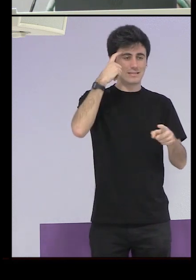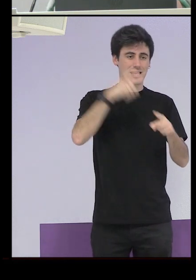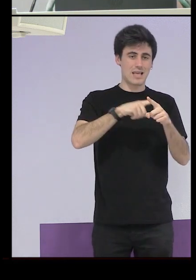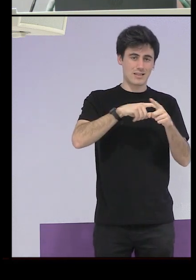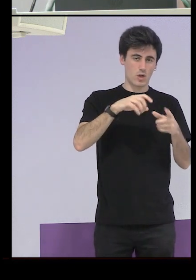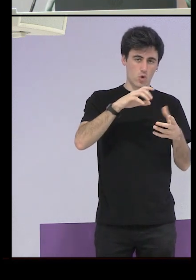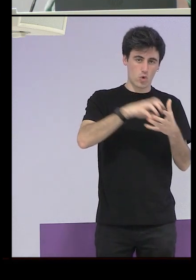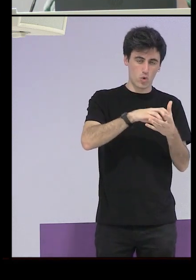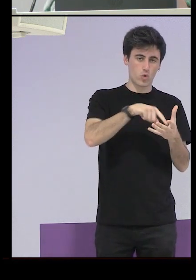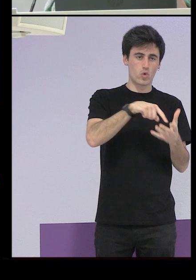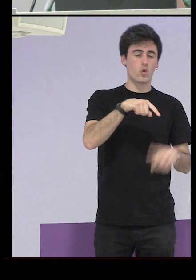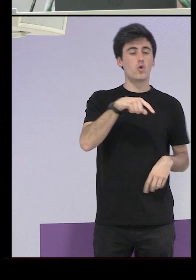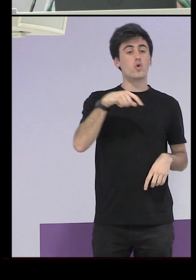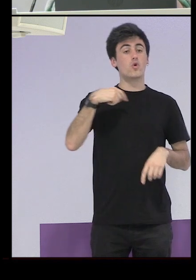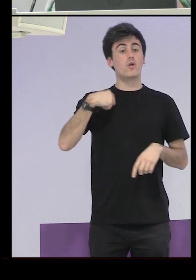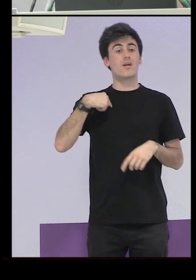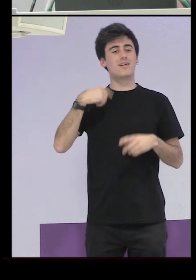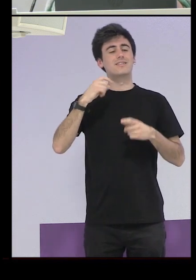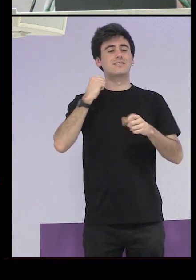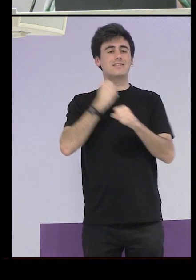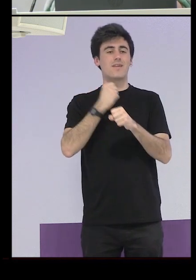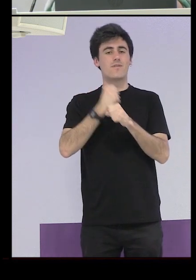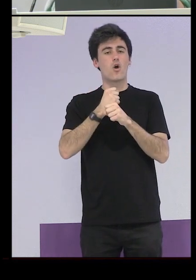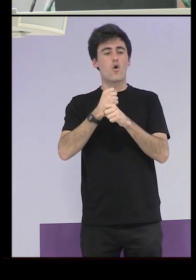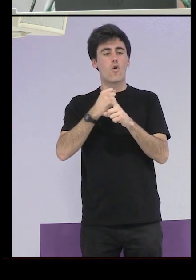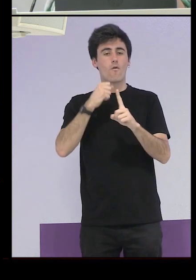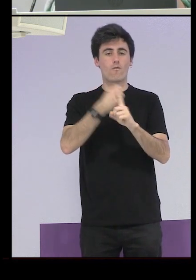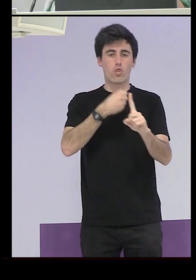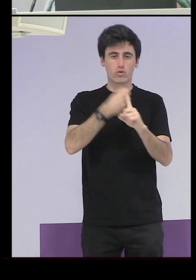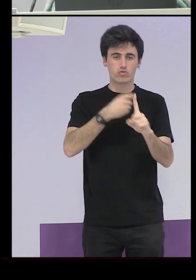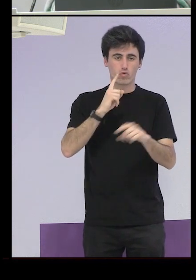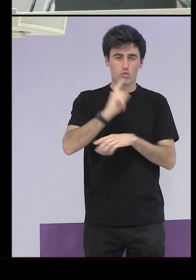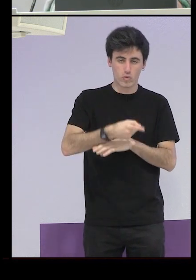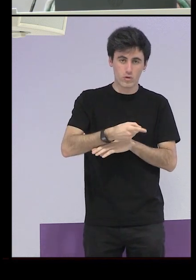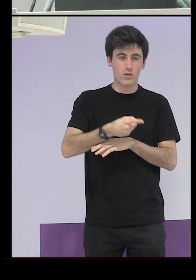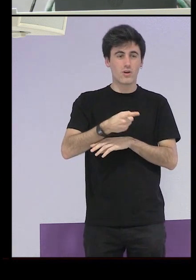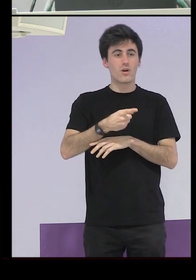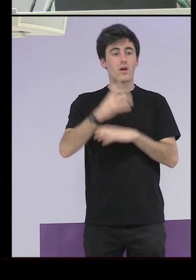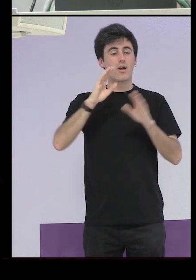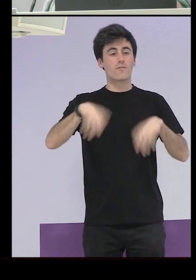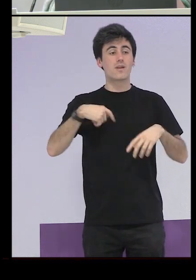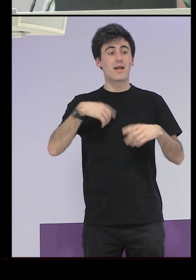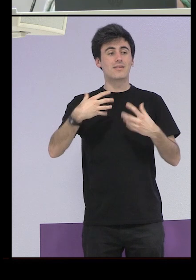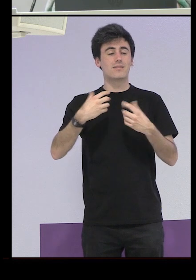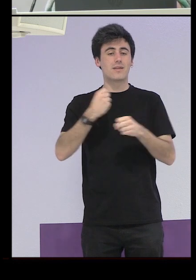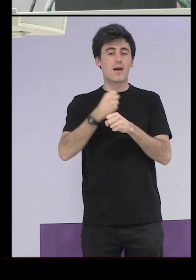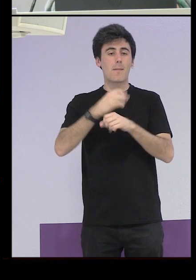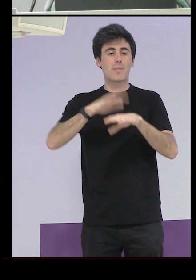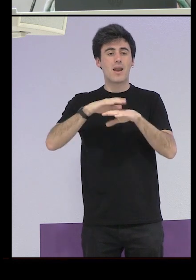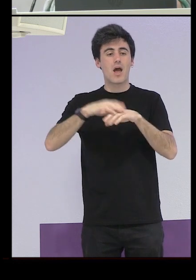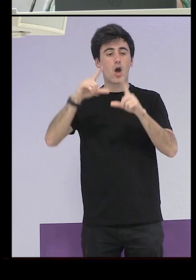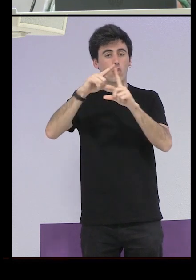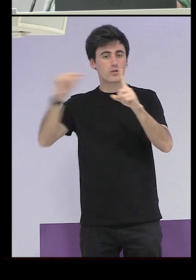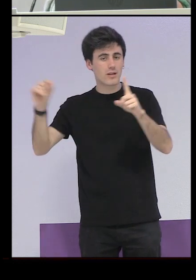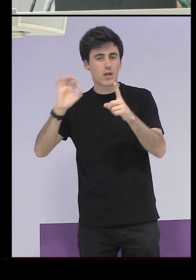para que veáis las declaraciones que hace sobre el trabajo forzoso que esto es otra de las denuncias más habituales del patronato que trabajaban para el corte inglés que trabajaban para